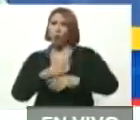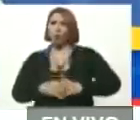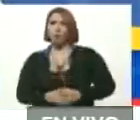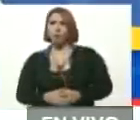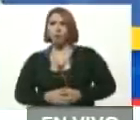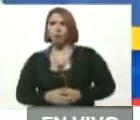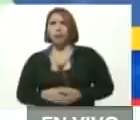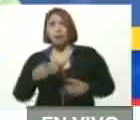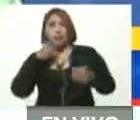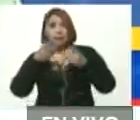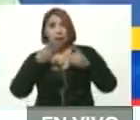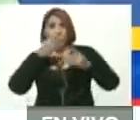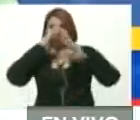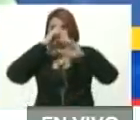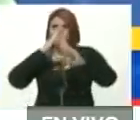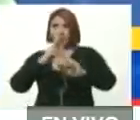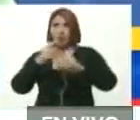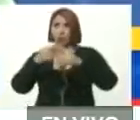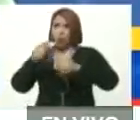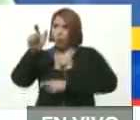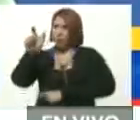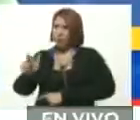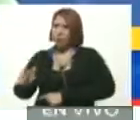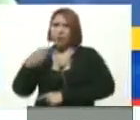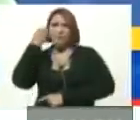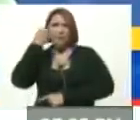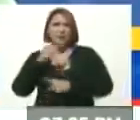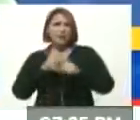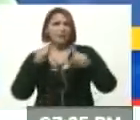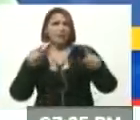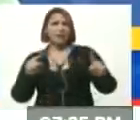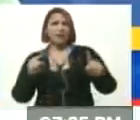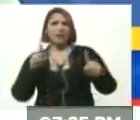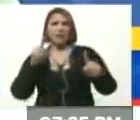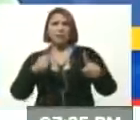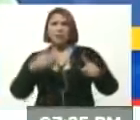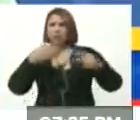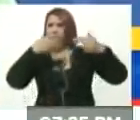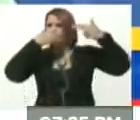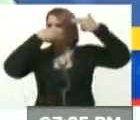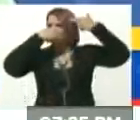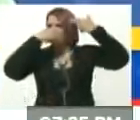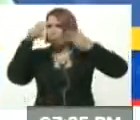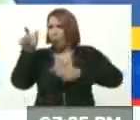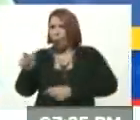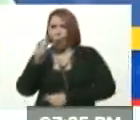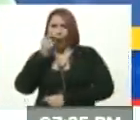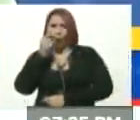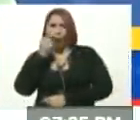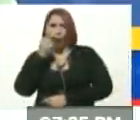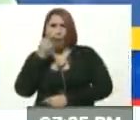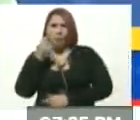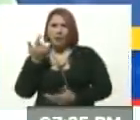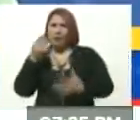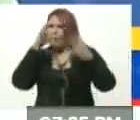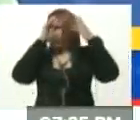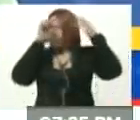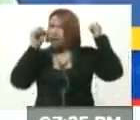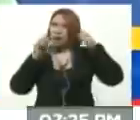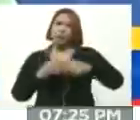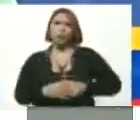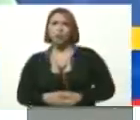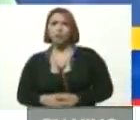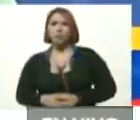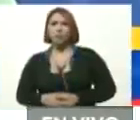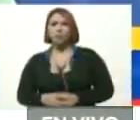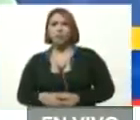respetando al adversario. Y con el secuestro de Alex Zap, sencillamente, los